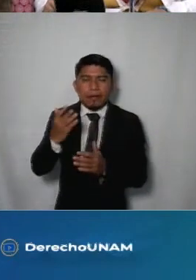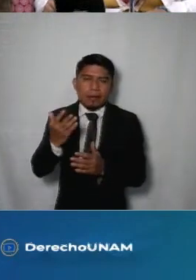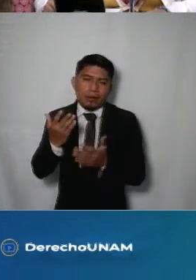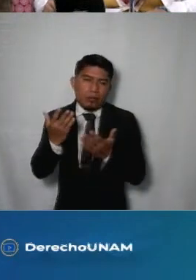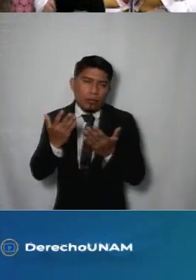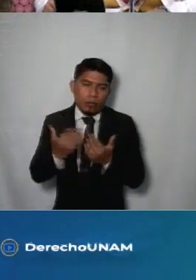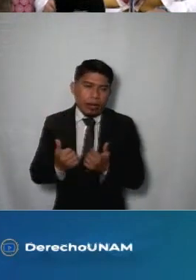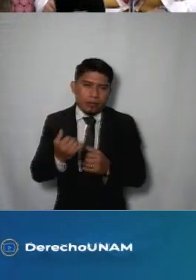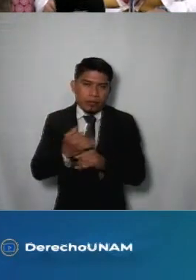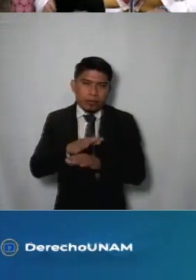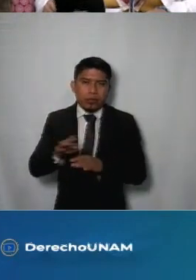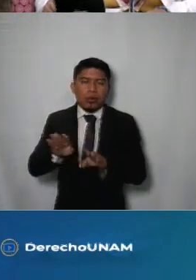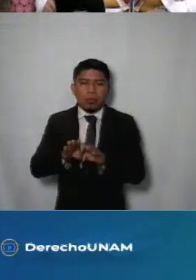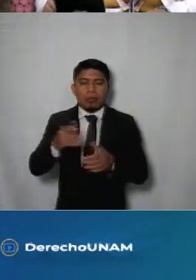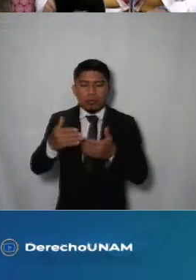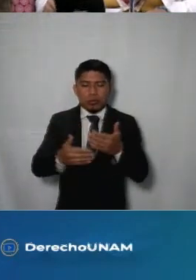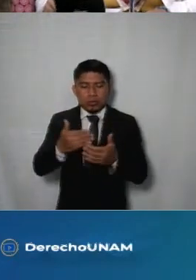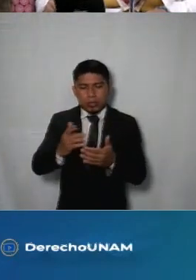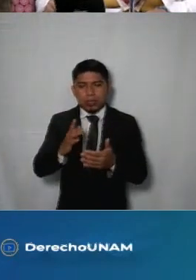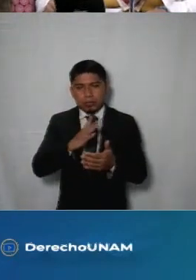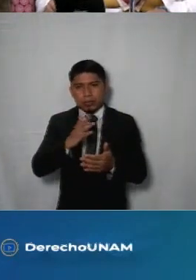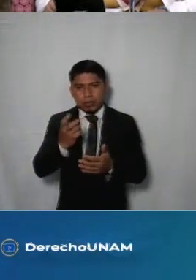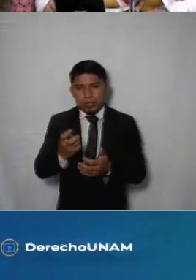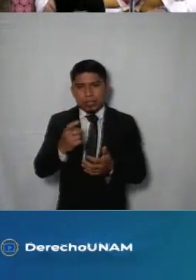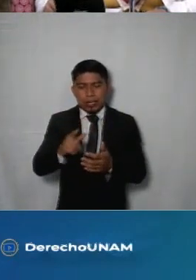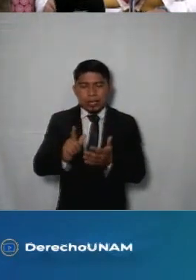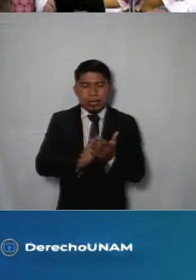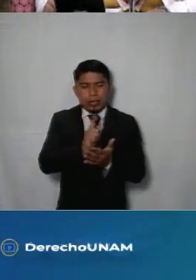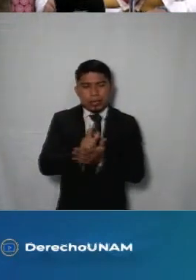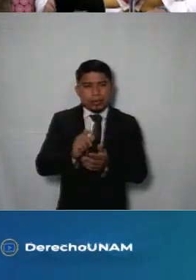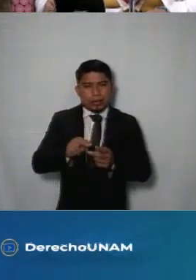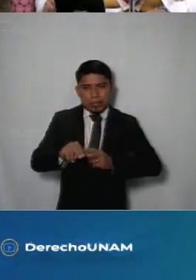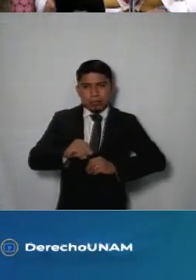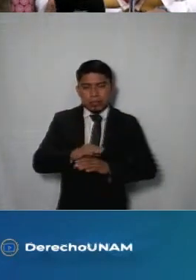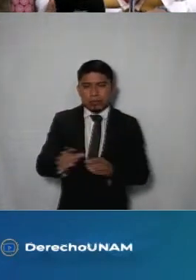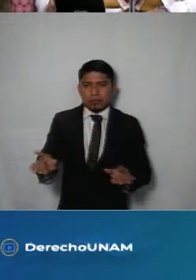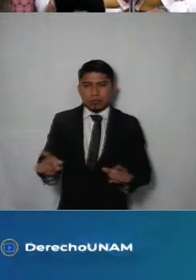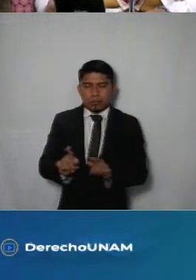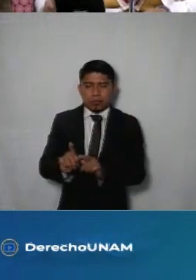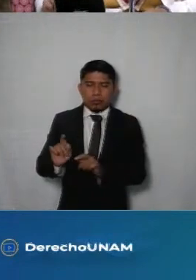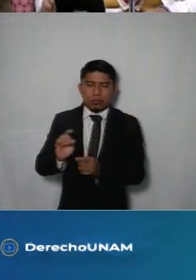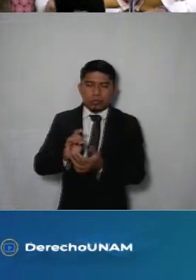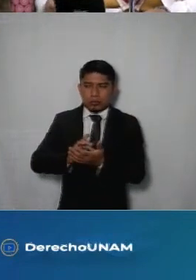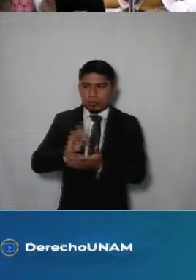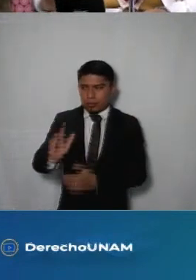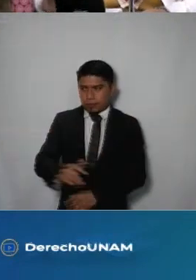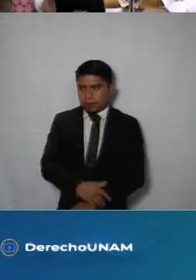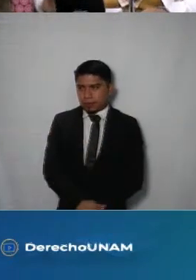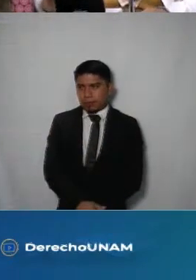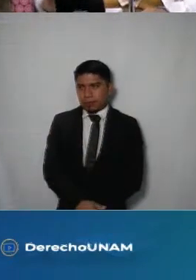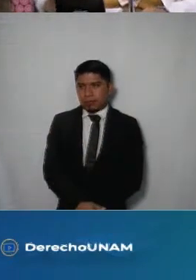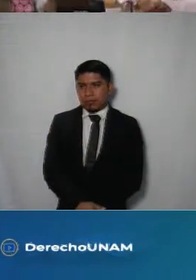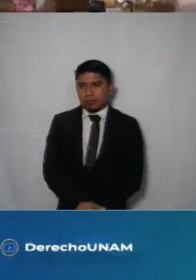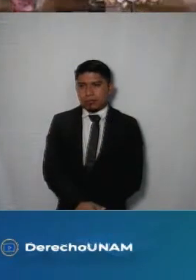inexistencia de conformidad con el procedimiento que establece la ley de transparencia sería cuanto muchas gracias